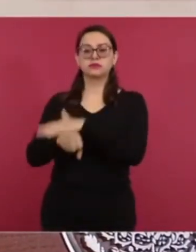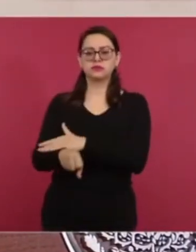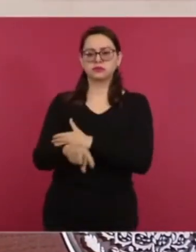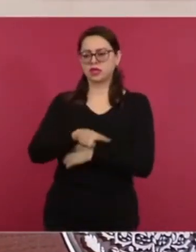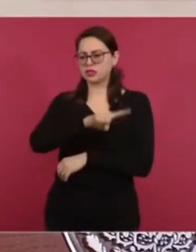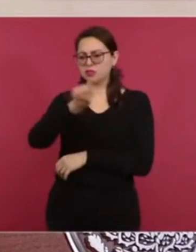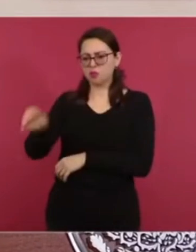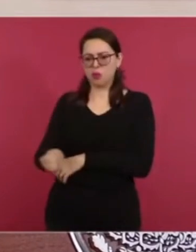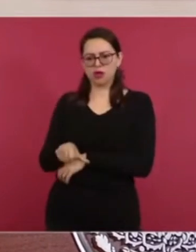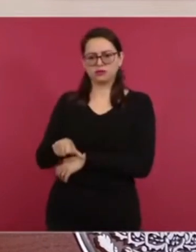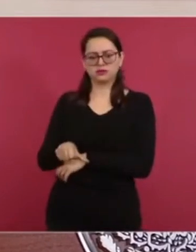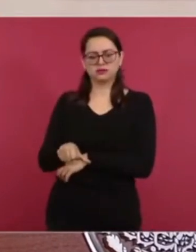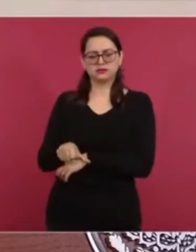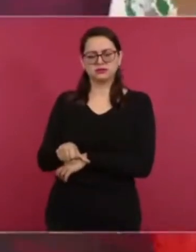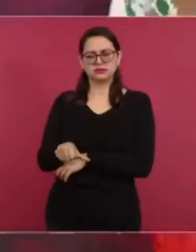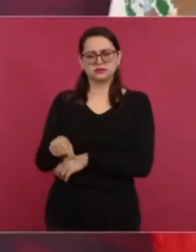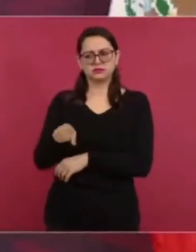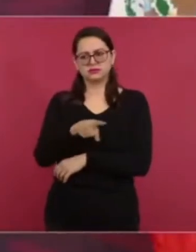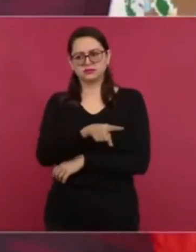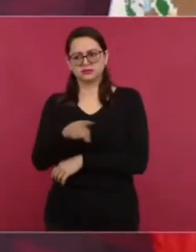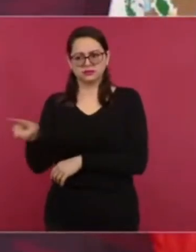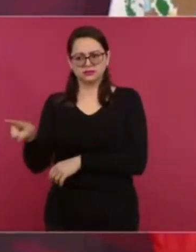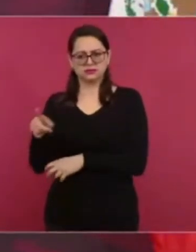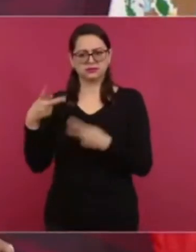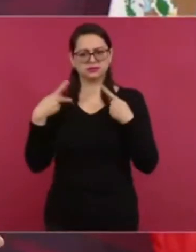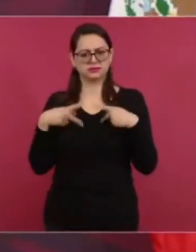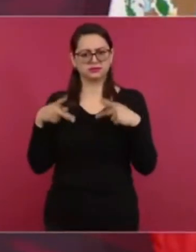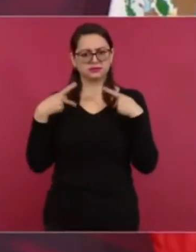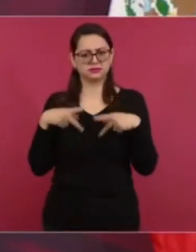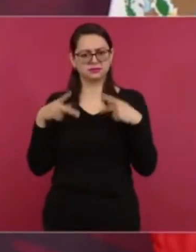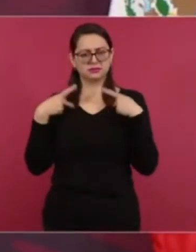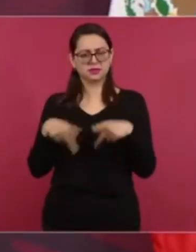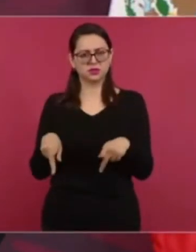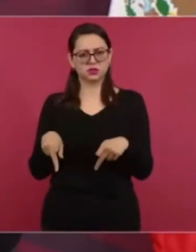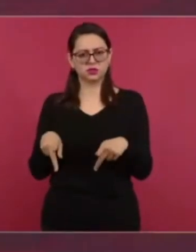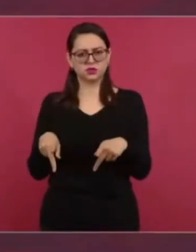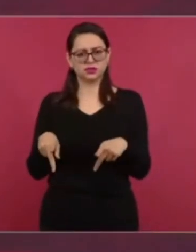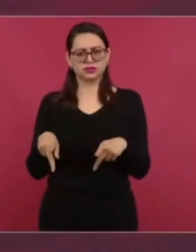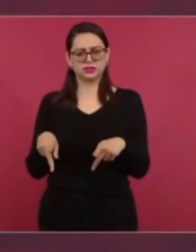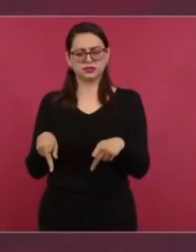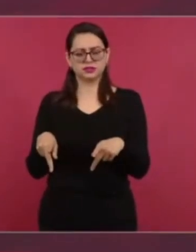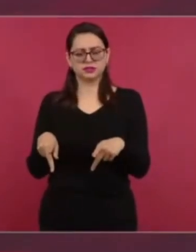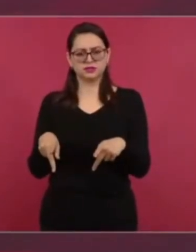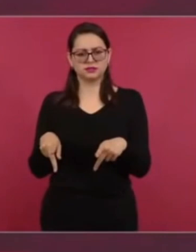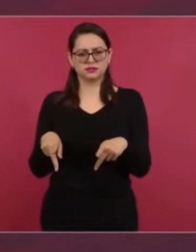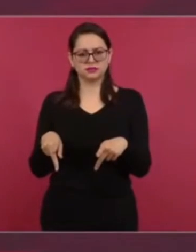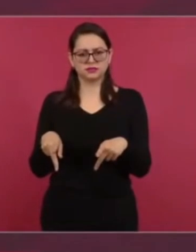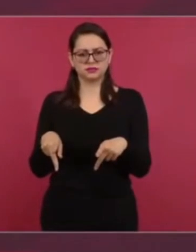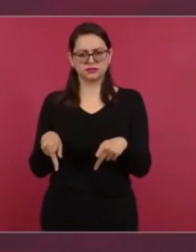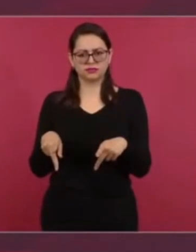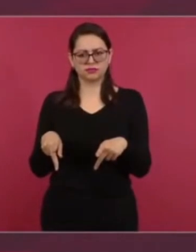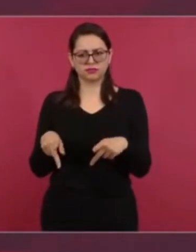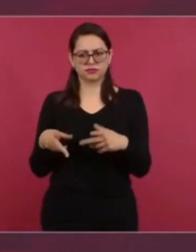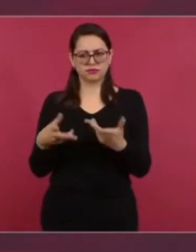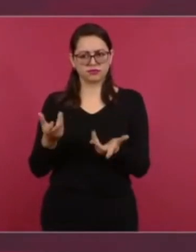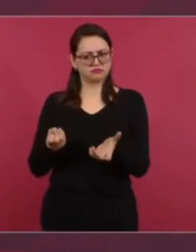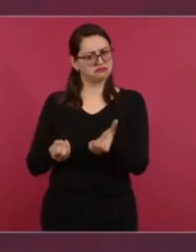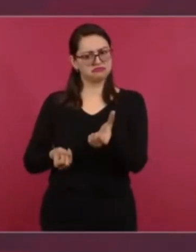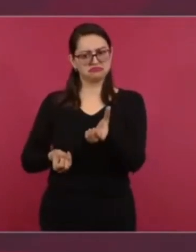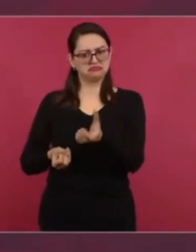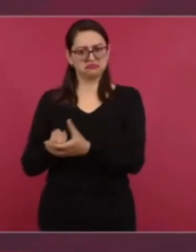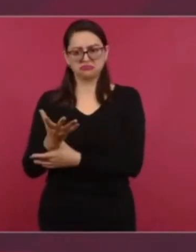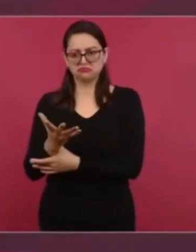porque tenía que ser gente que supiera de derechos humanos,